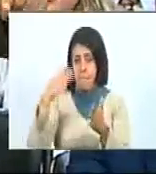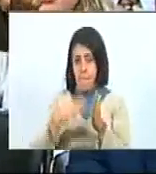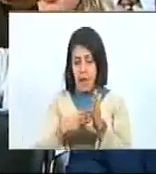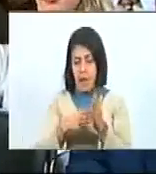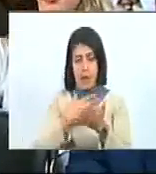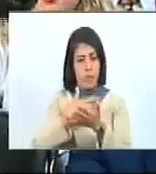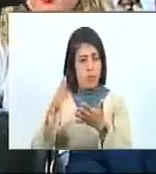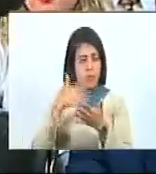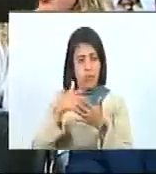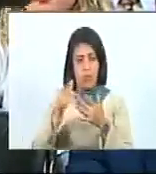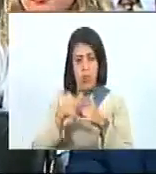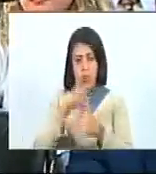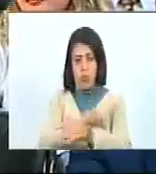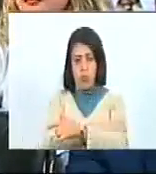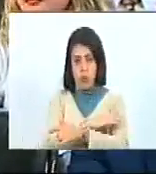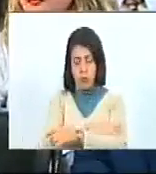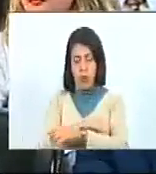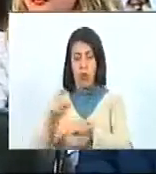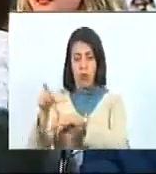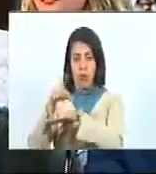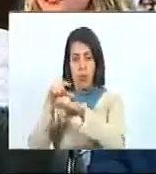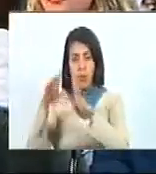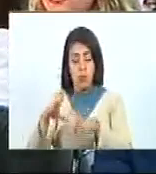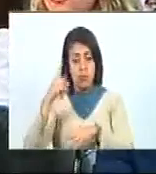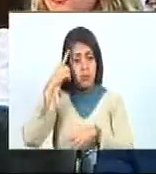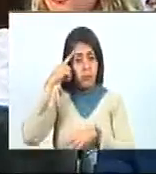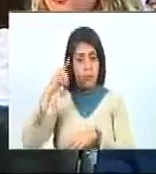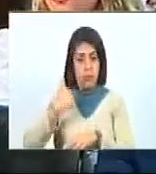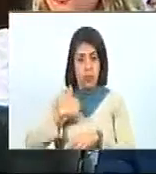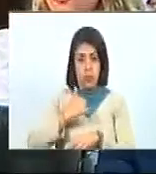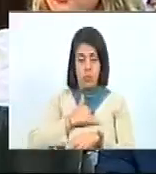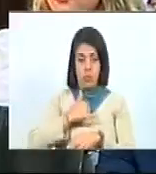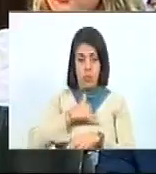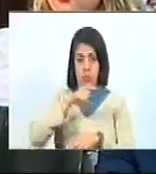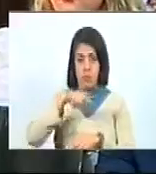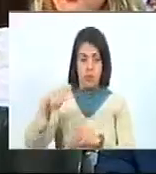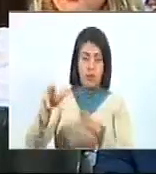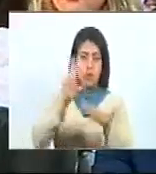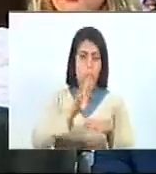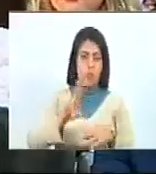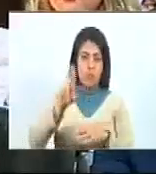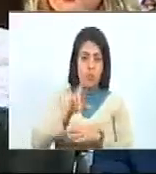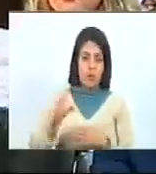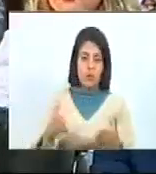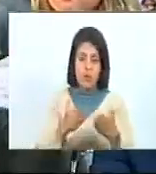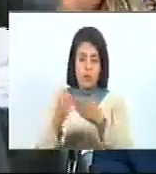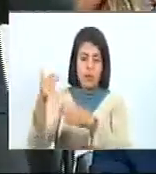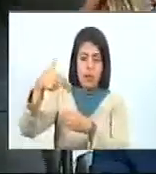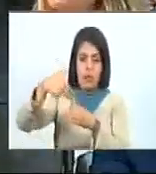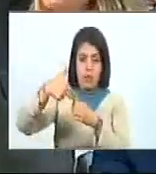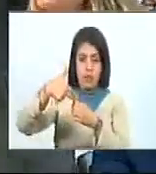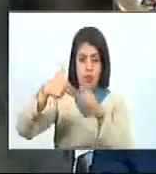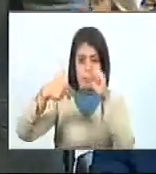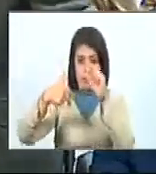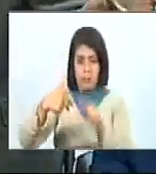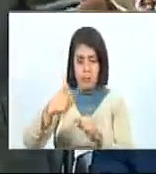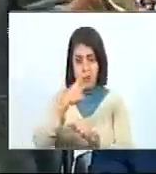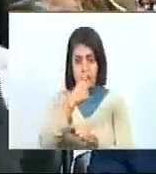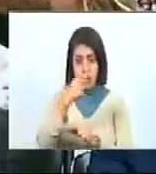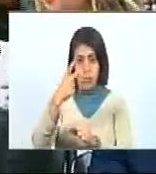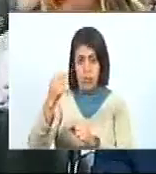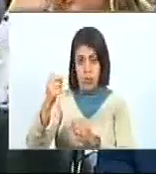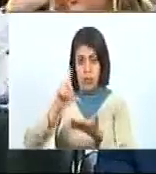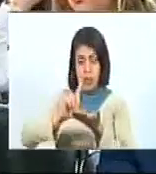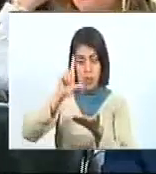la oposición todos los usuarios, entre ellos yo que somos usuarios del servicio del subsidio a la gasolina que son 120 litros